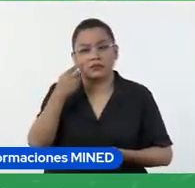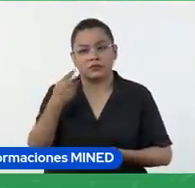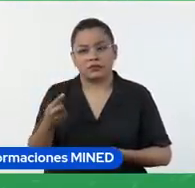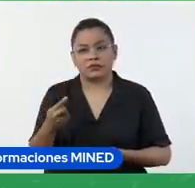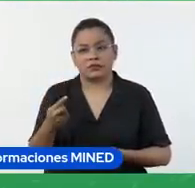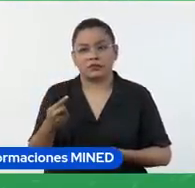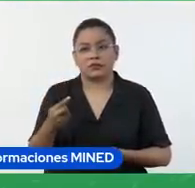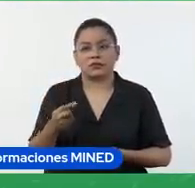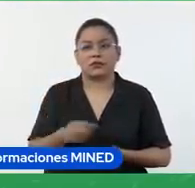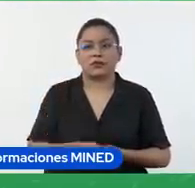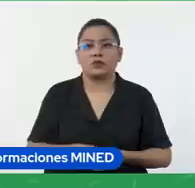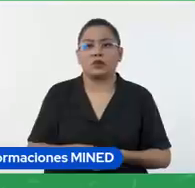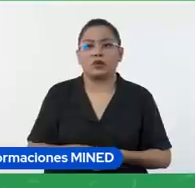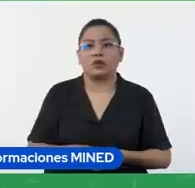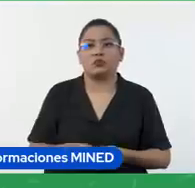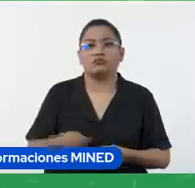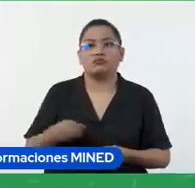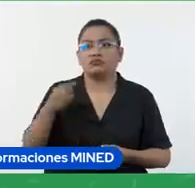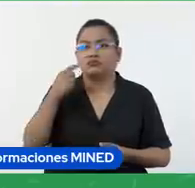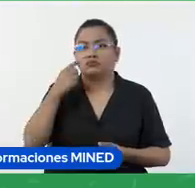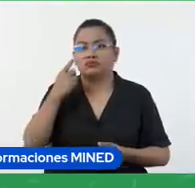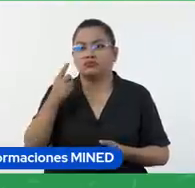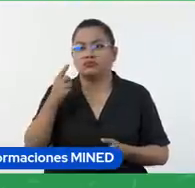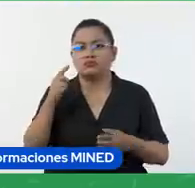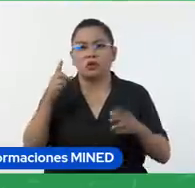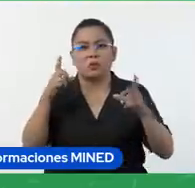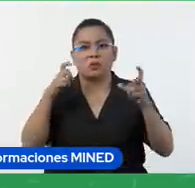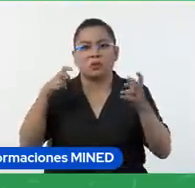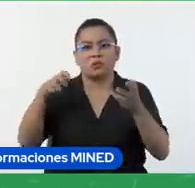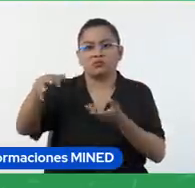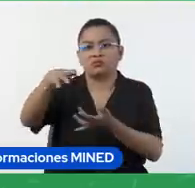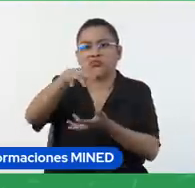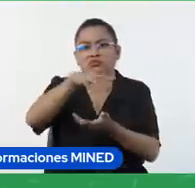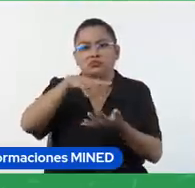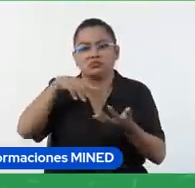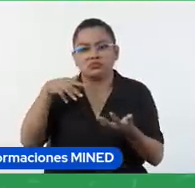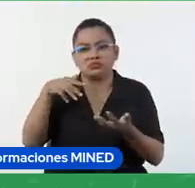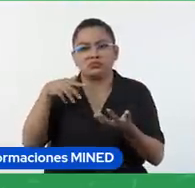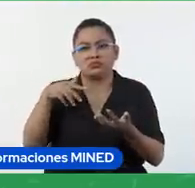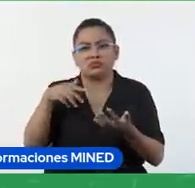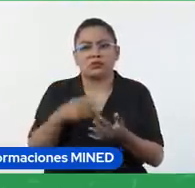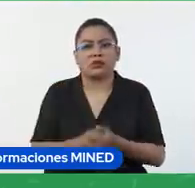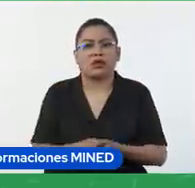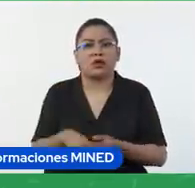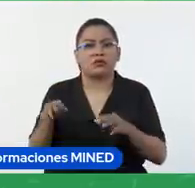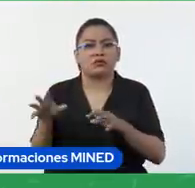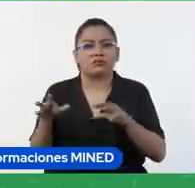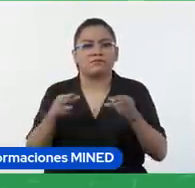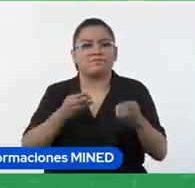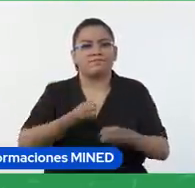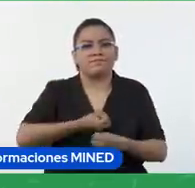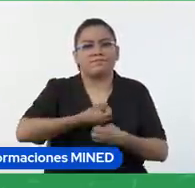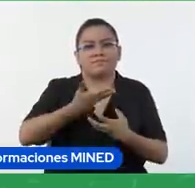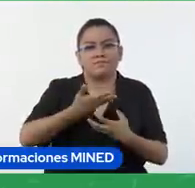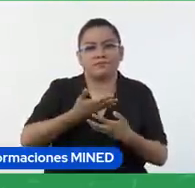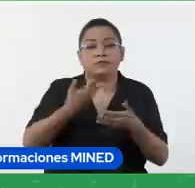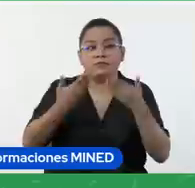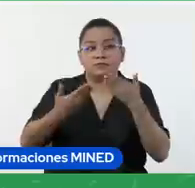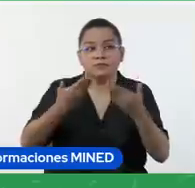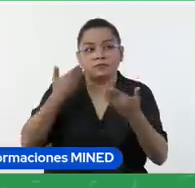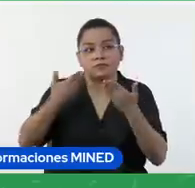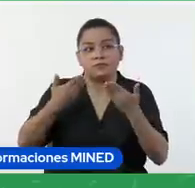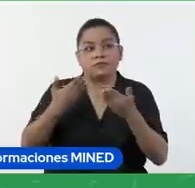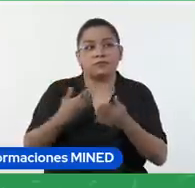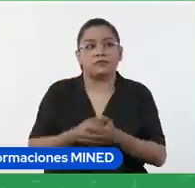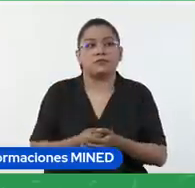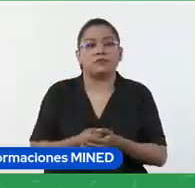desde la imagen digital, aportando un significado propio y expresivo. Las indicaciones se encuentran en